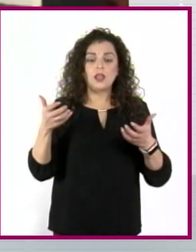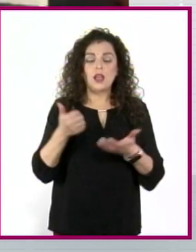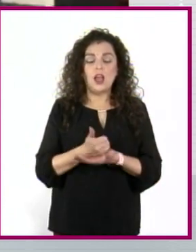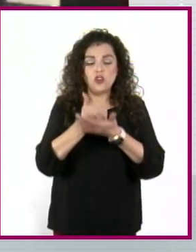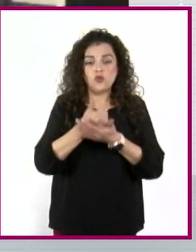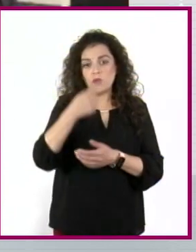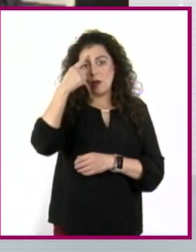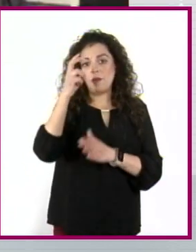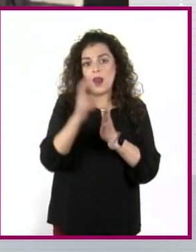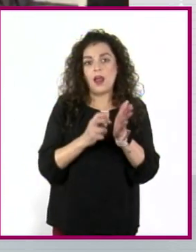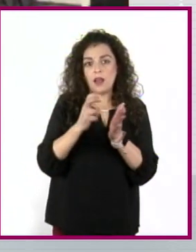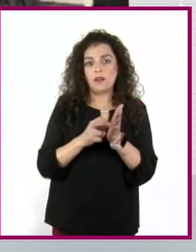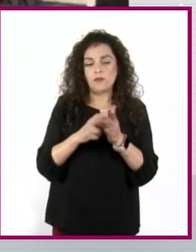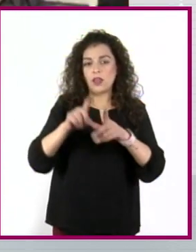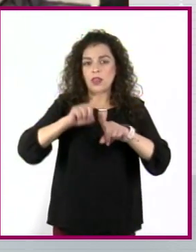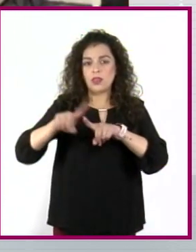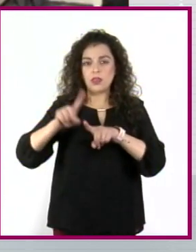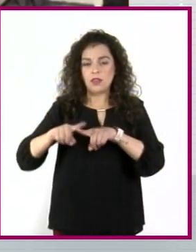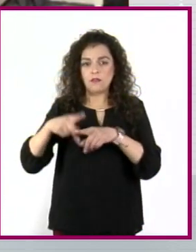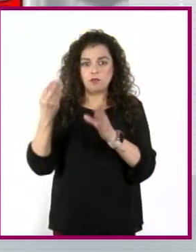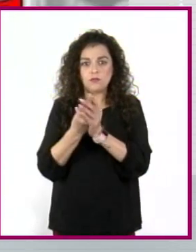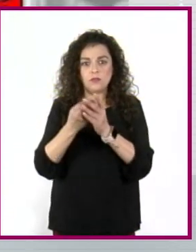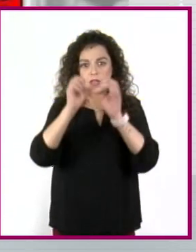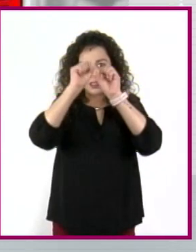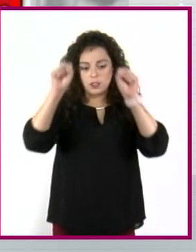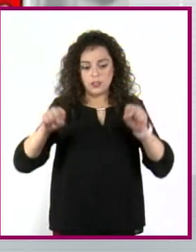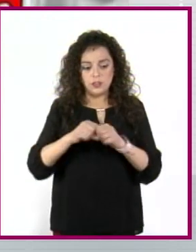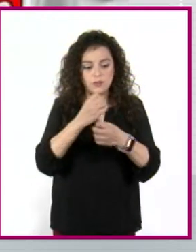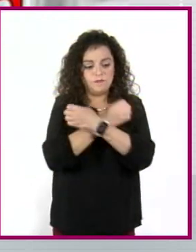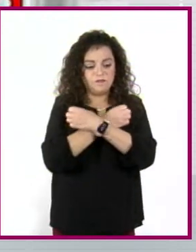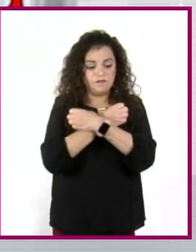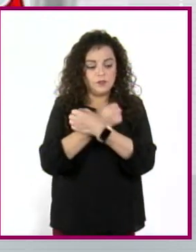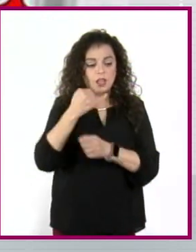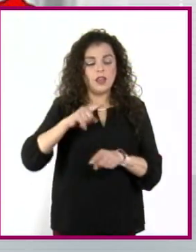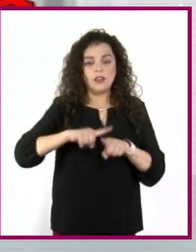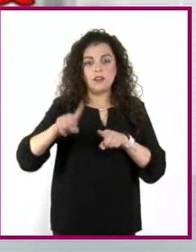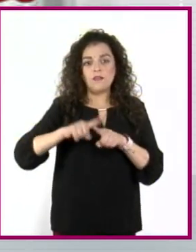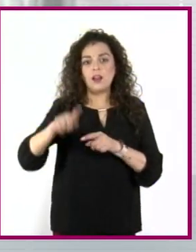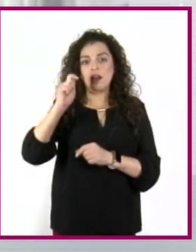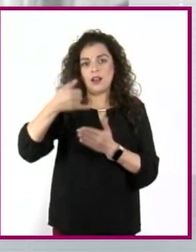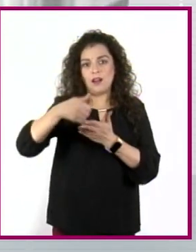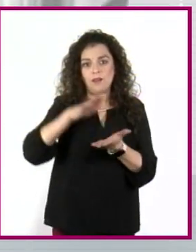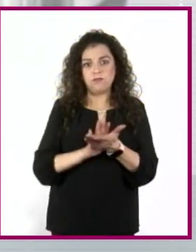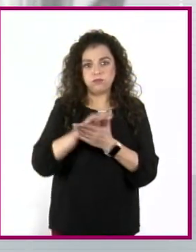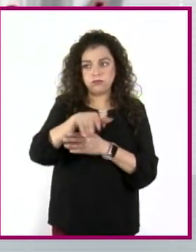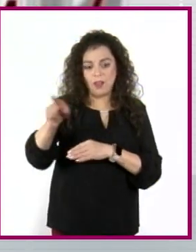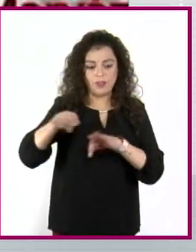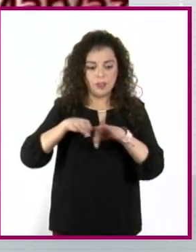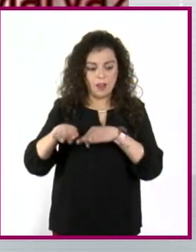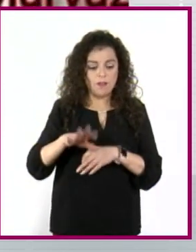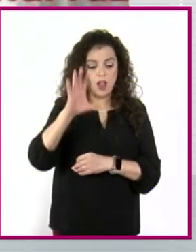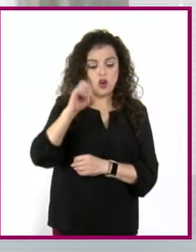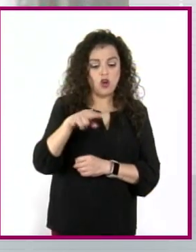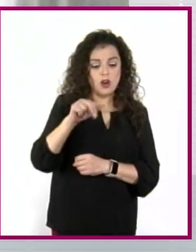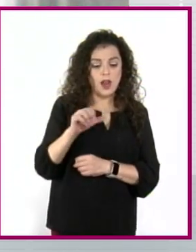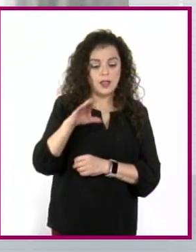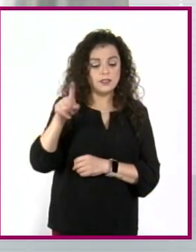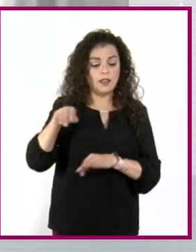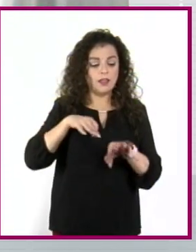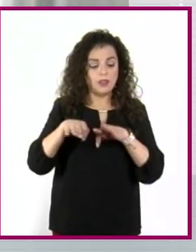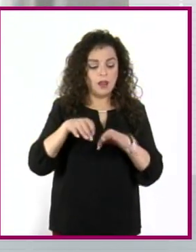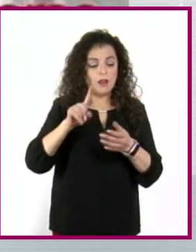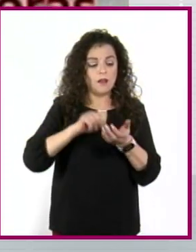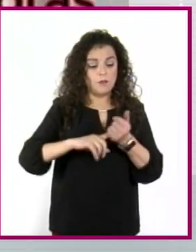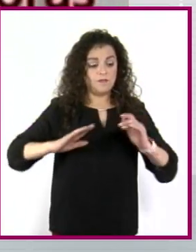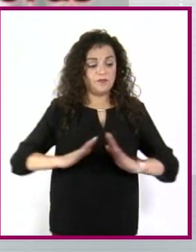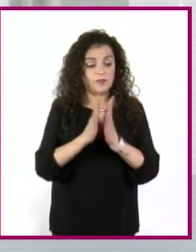materiales educativos y literarios para diferentes editoriales. Tiene varios títulos publicados en la CONACE y materiales educativos en los cuales